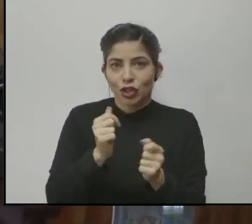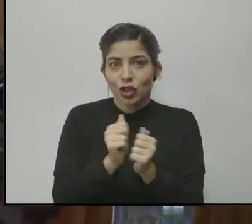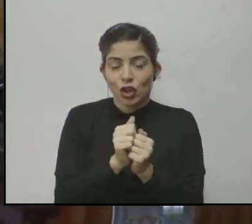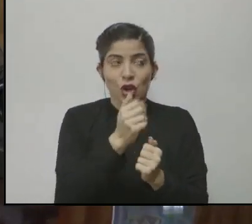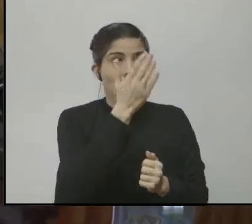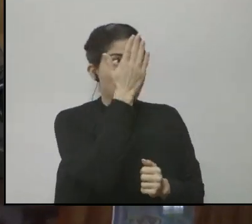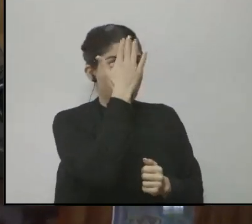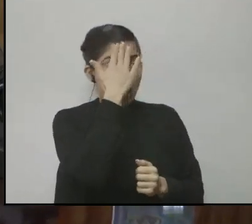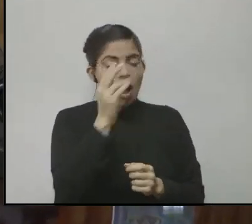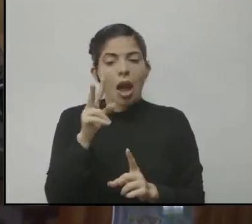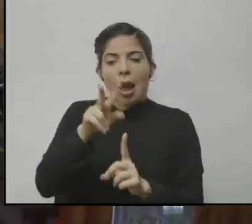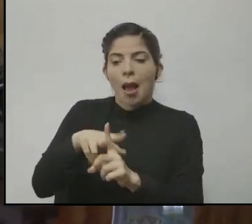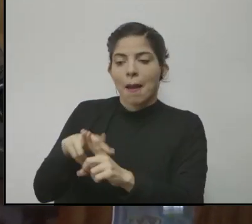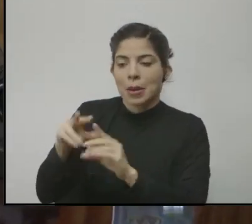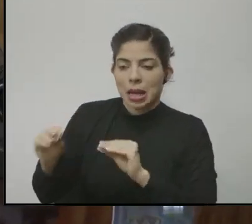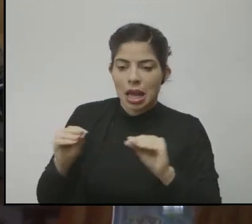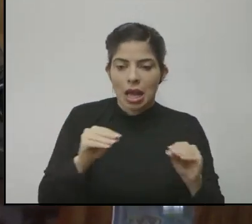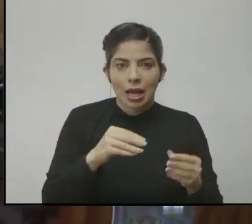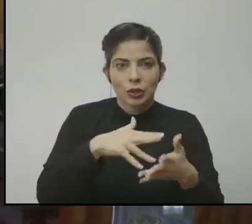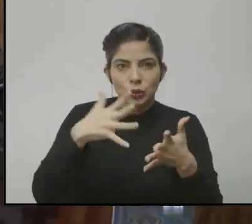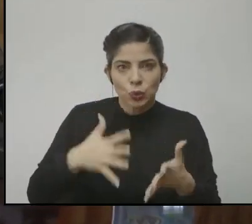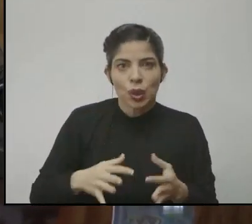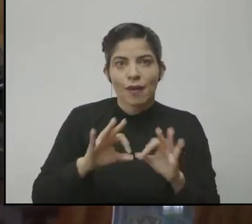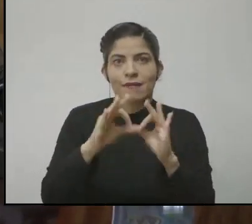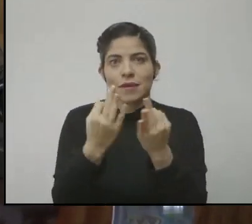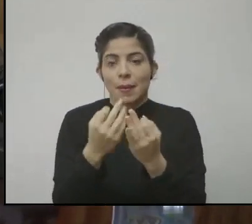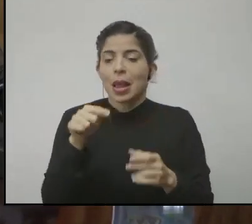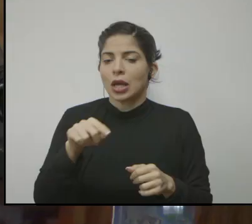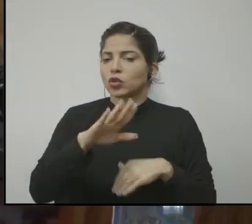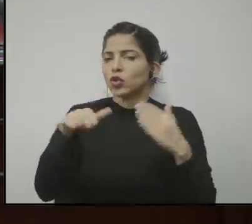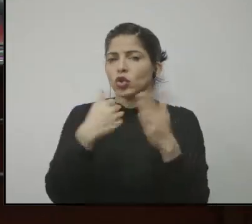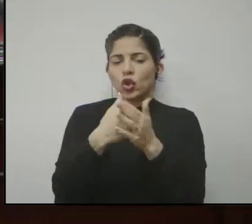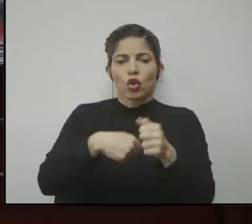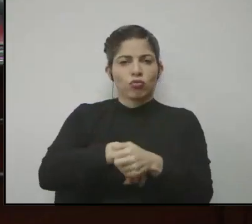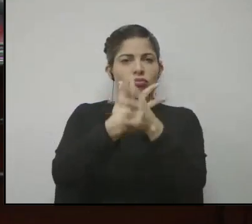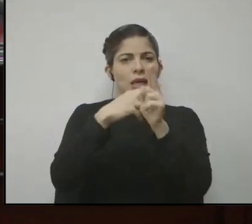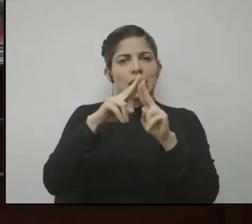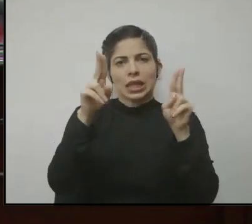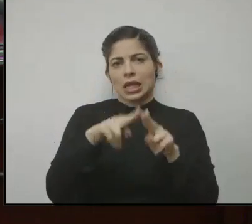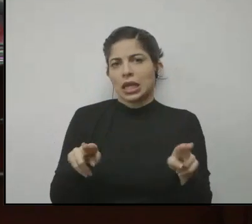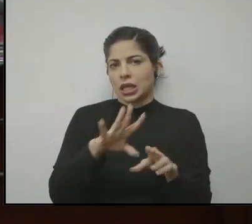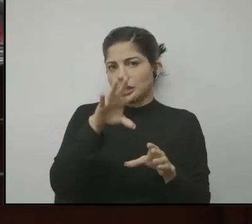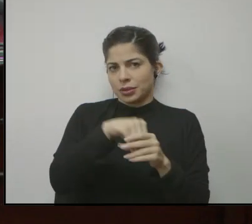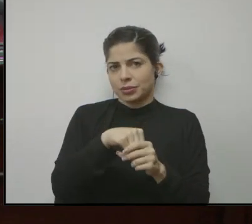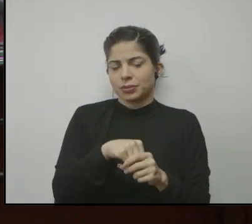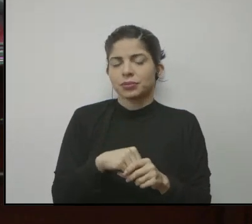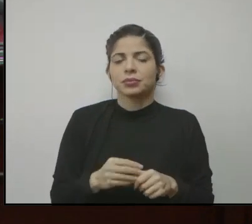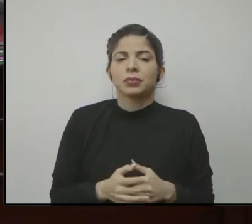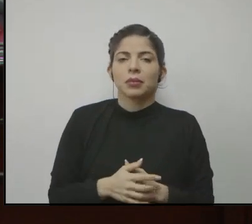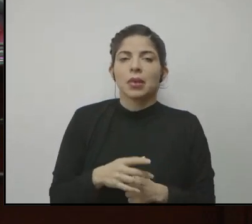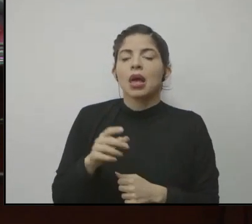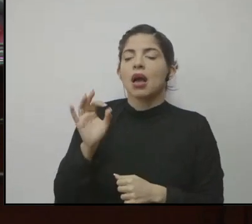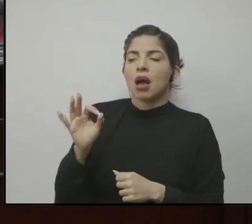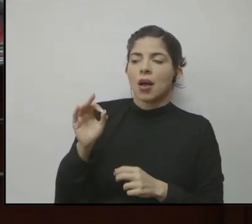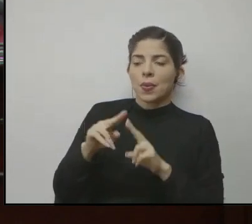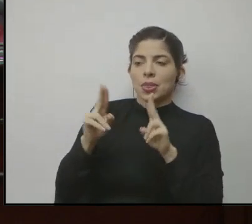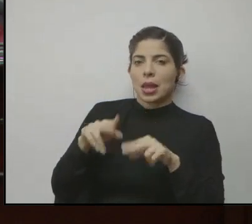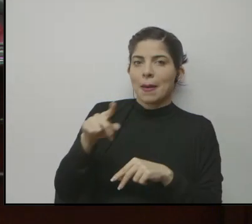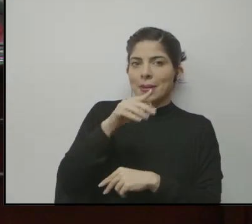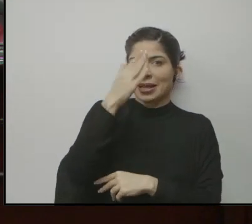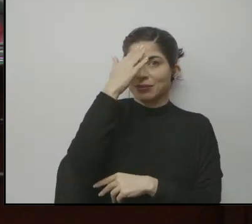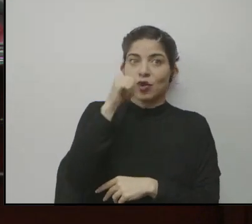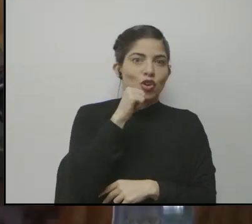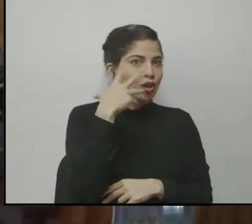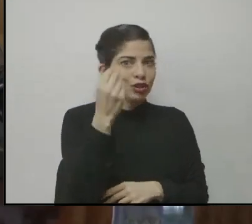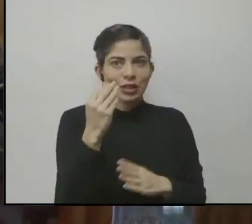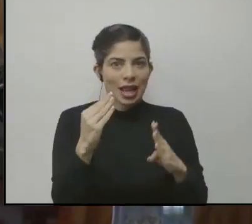estudiantes y por ahí en de con las familias. Pero es virtual. Muy bien, es virtual para que eso entonces lo puedan tener. Para que no